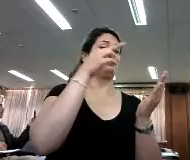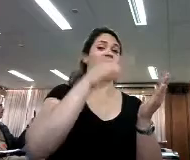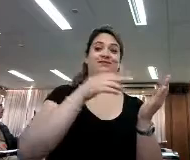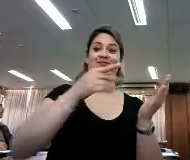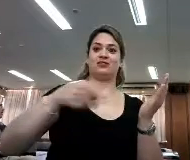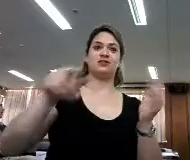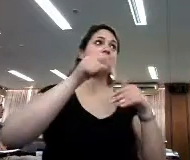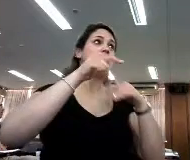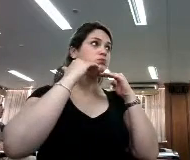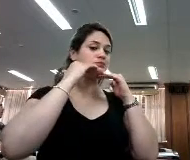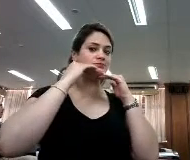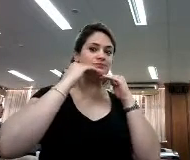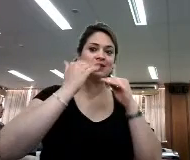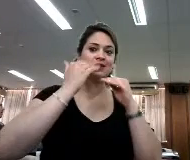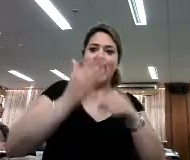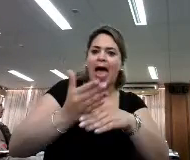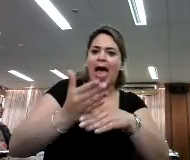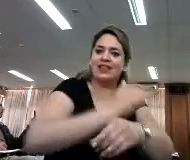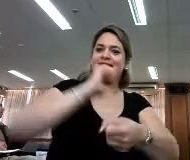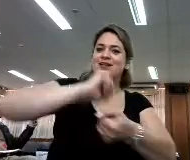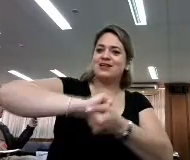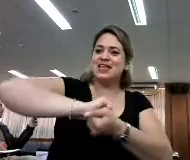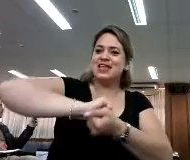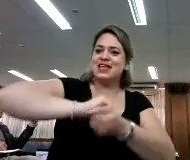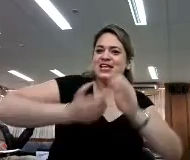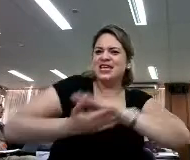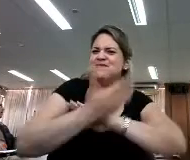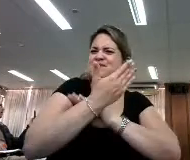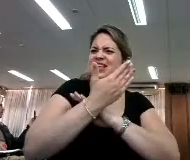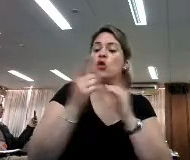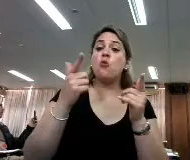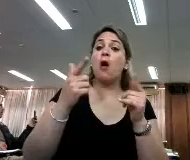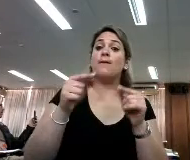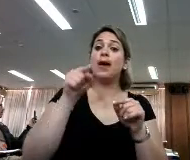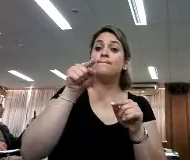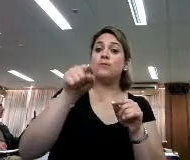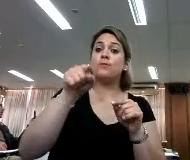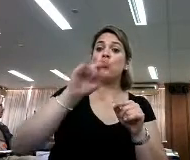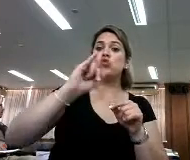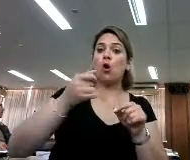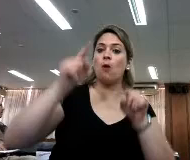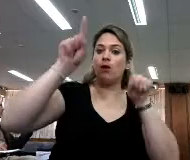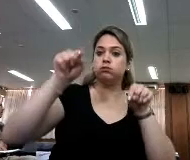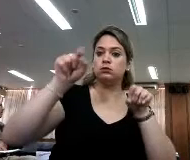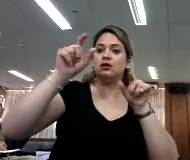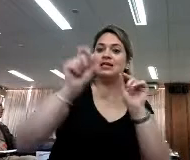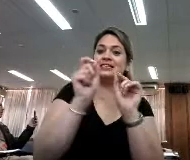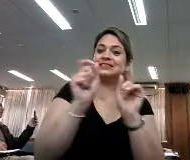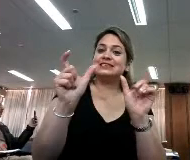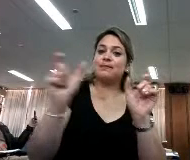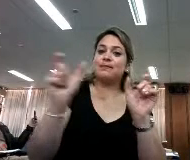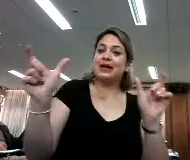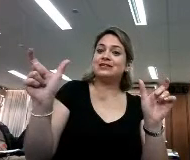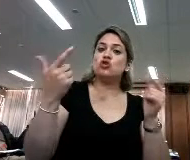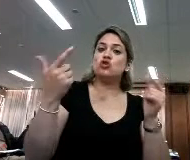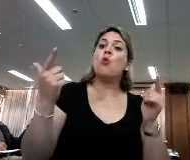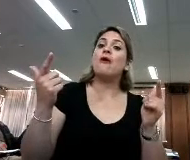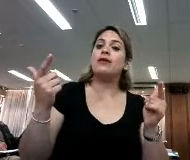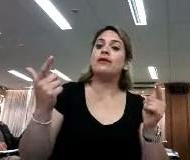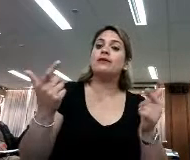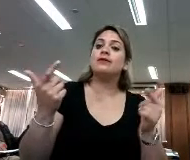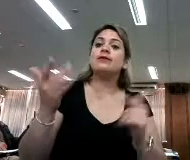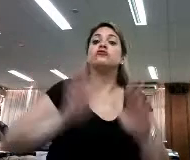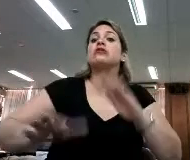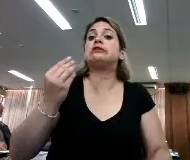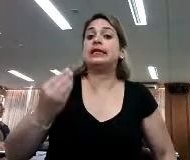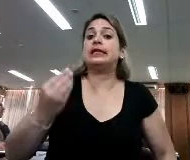Previo a la imprenta, al surgimiento de la imprenta y un poquito después, no existían signos de puntuación, no existían separaciones, ¿qué se hacía? Para que